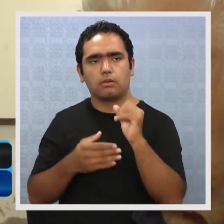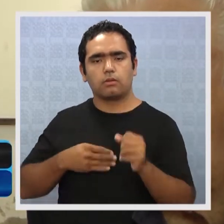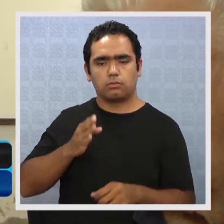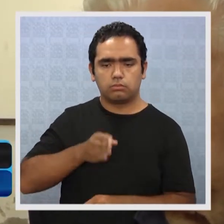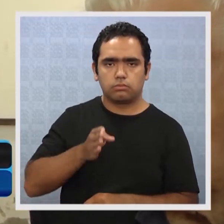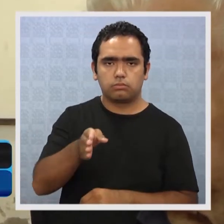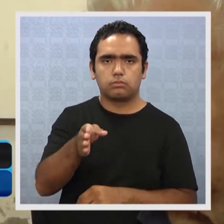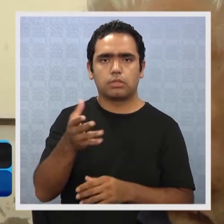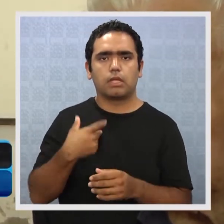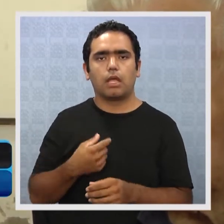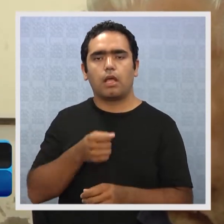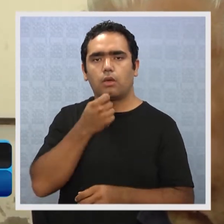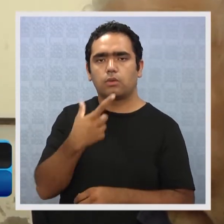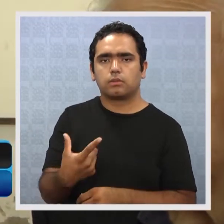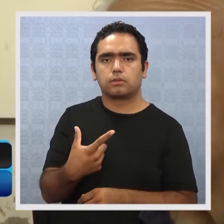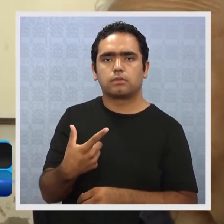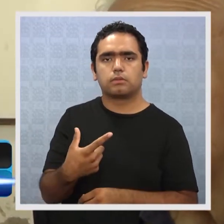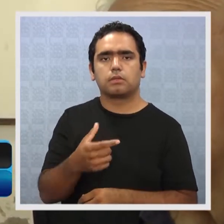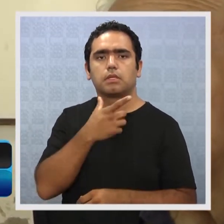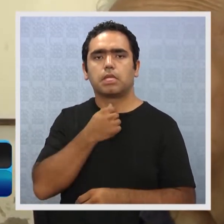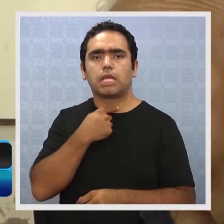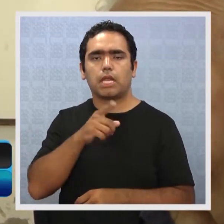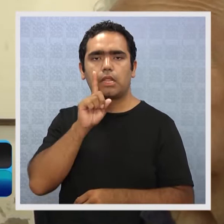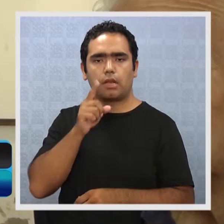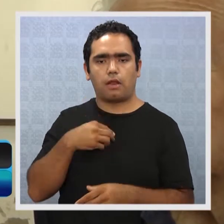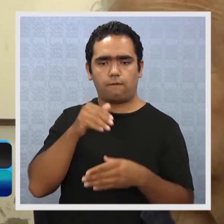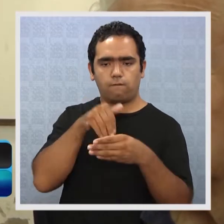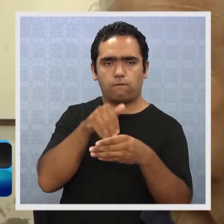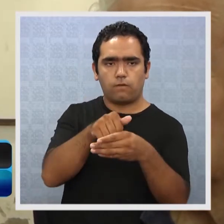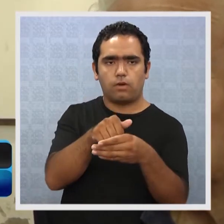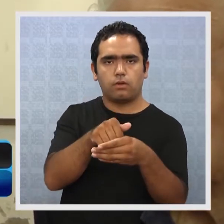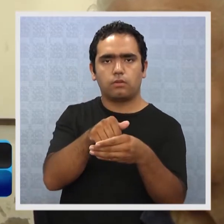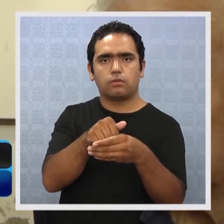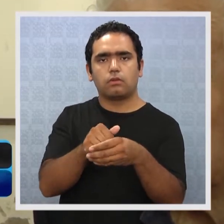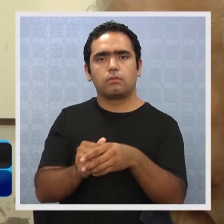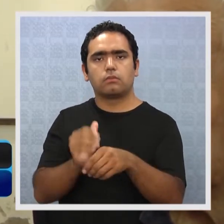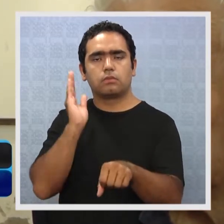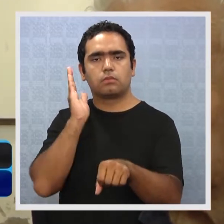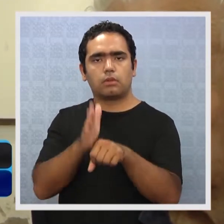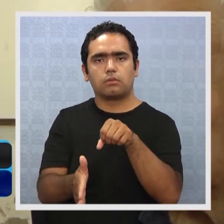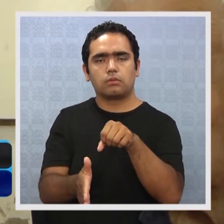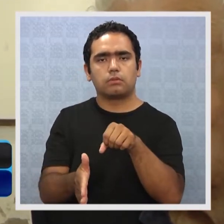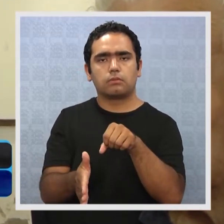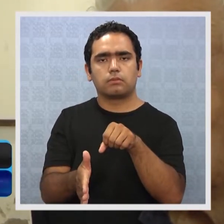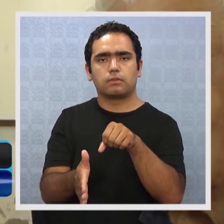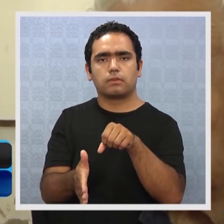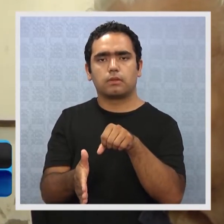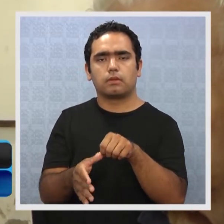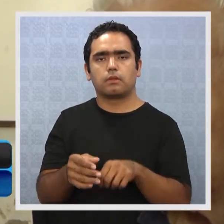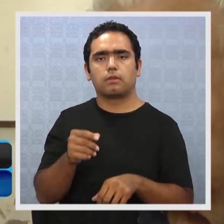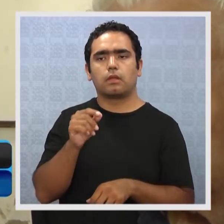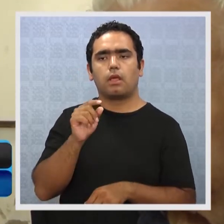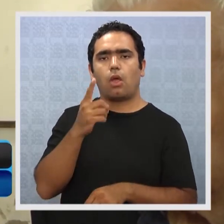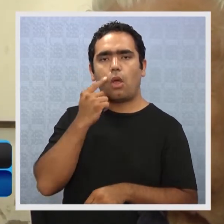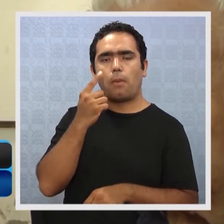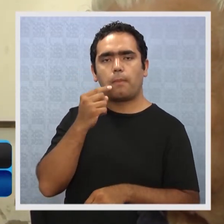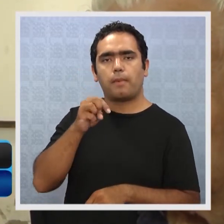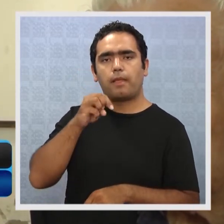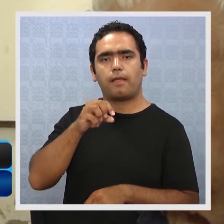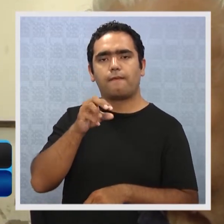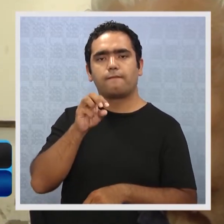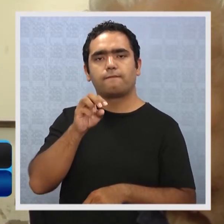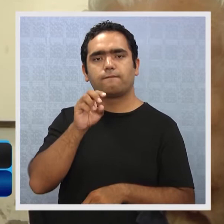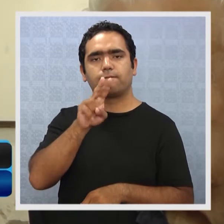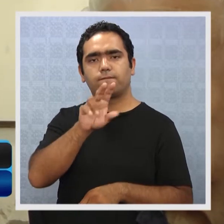adelante con esta acusación constitucional y queremos tener los votos para destituir mediante esta acusación constitucional al ministro